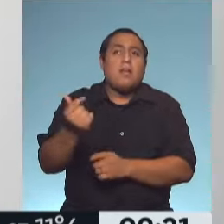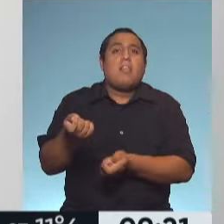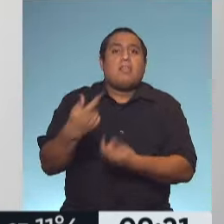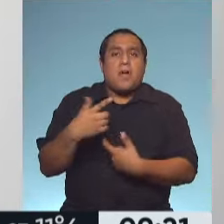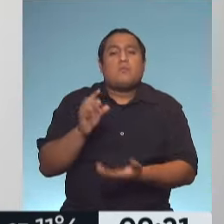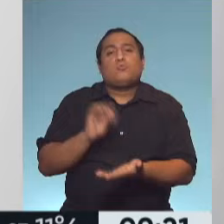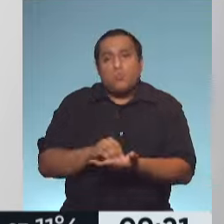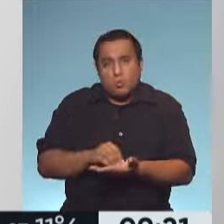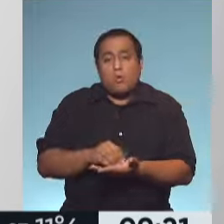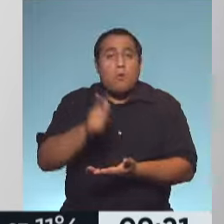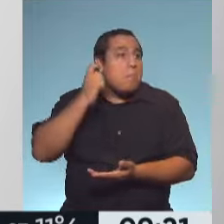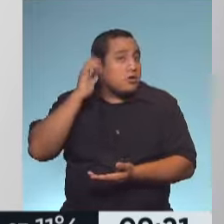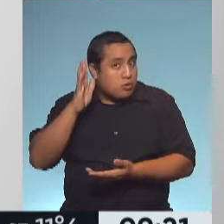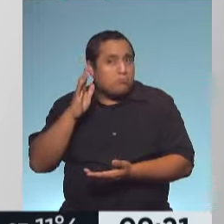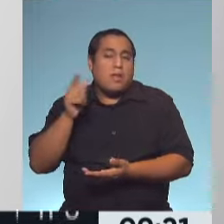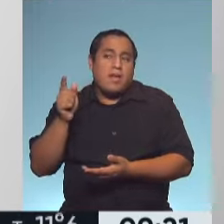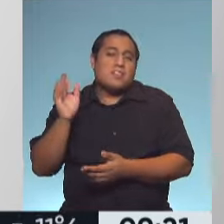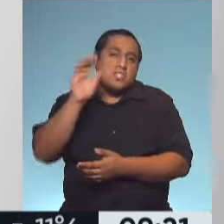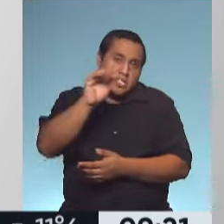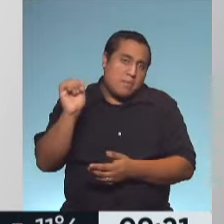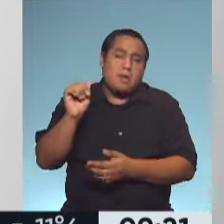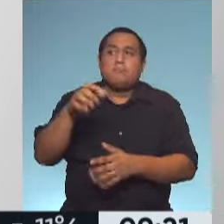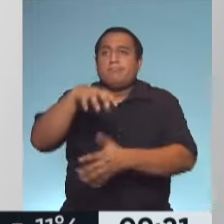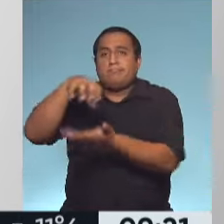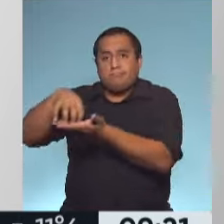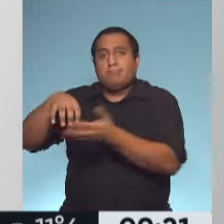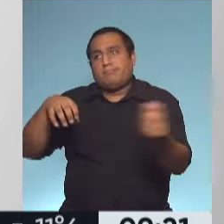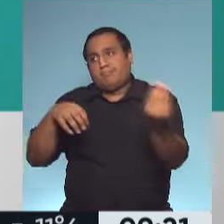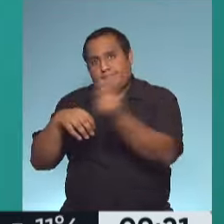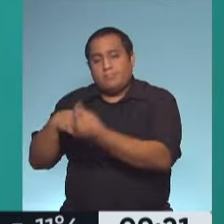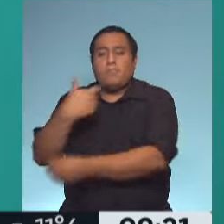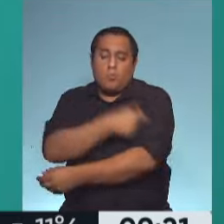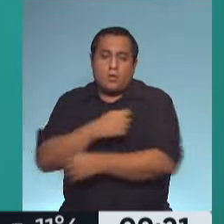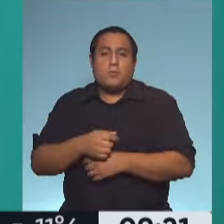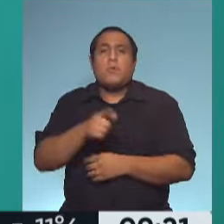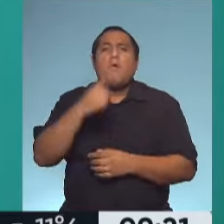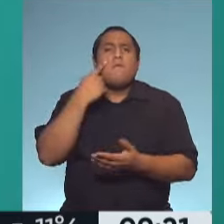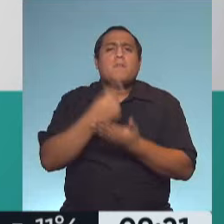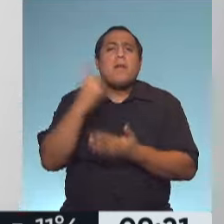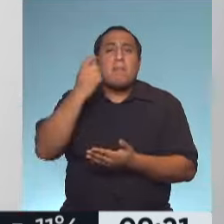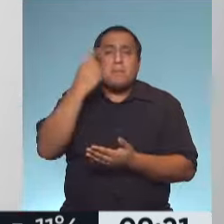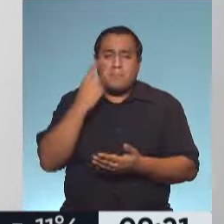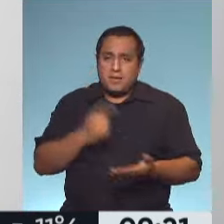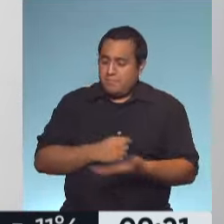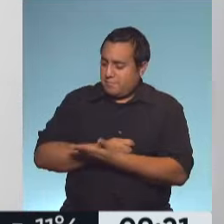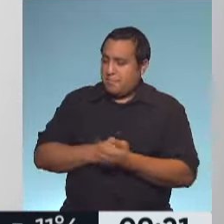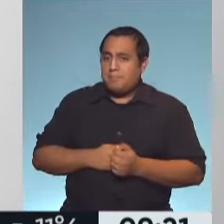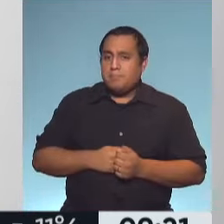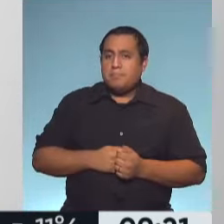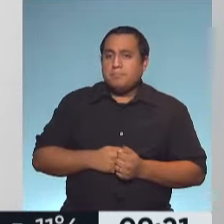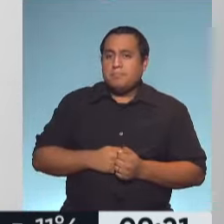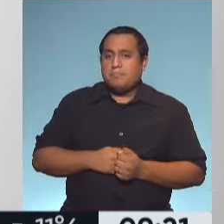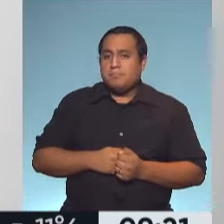adulta o adulto mayor, la posibilidad de vacunarte en un vacunatorio entre otros de PAMI. Y si estás en La Pampa, ingresás a vacunate.lapampa